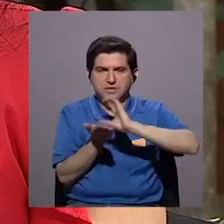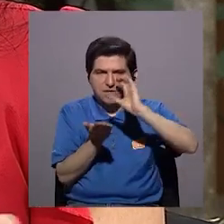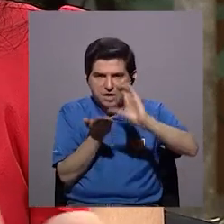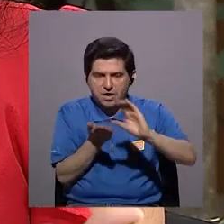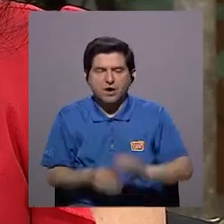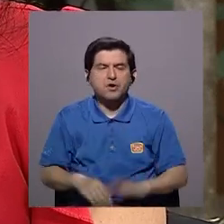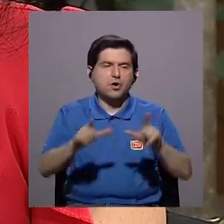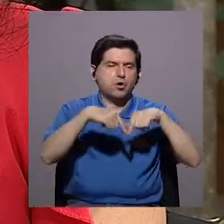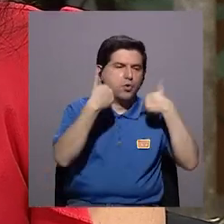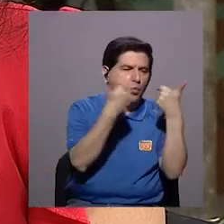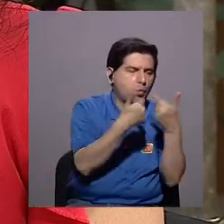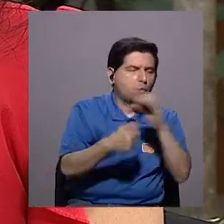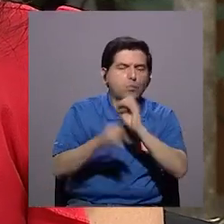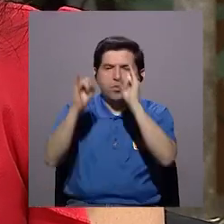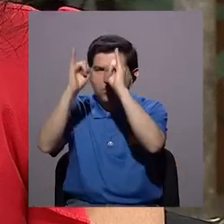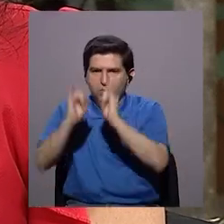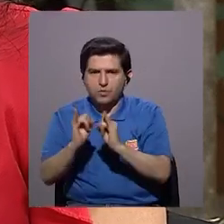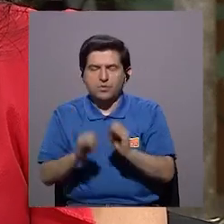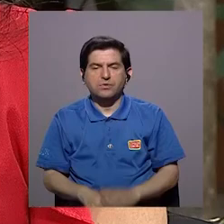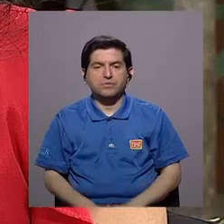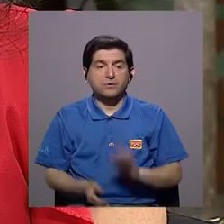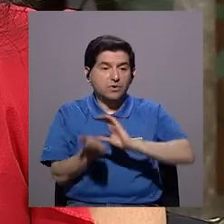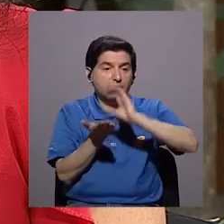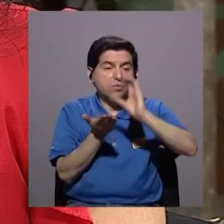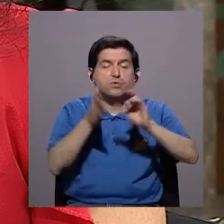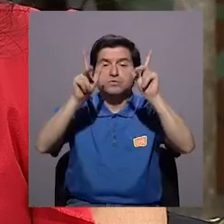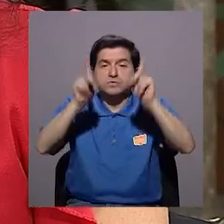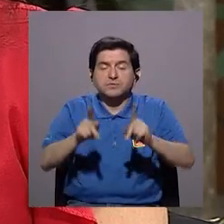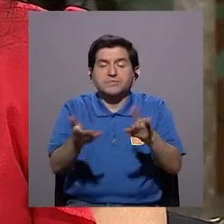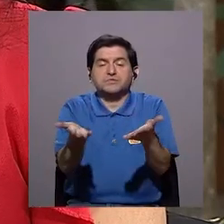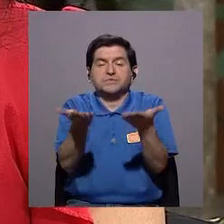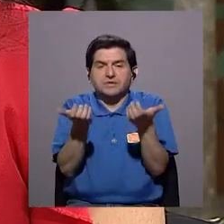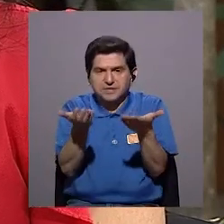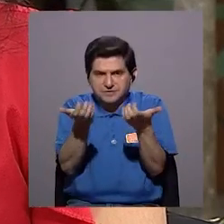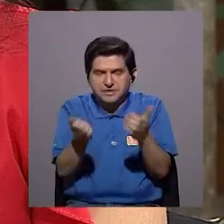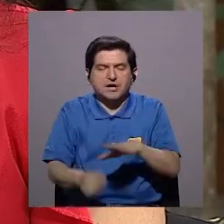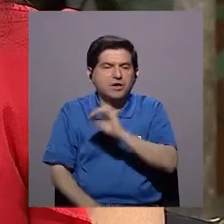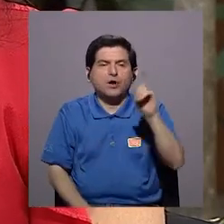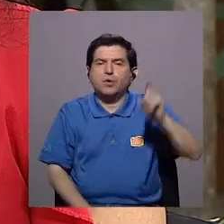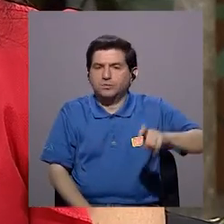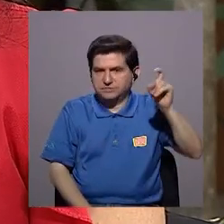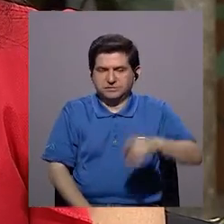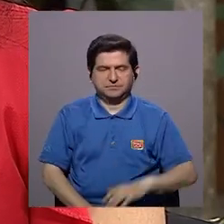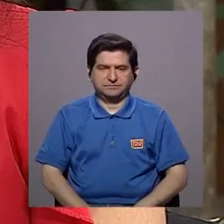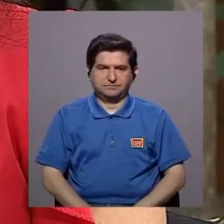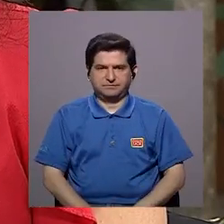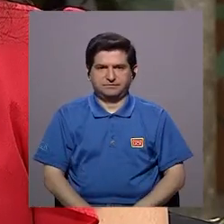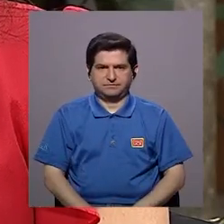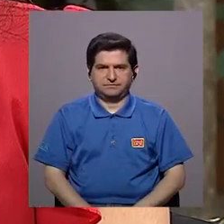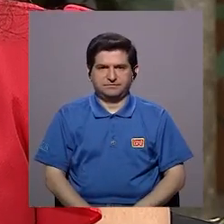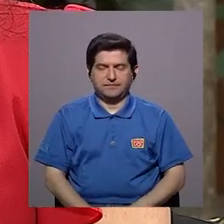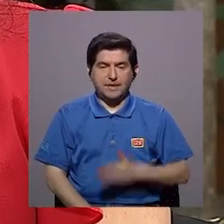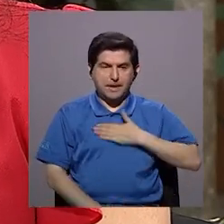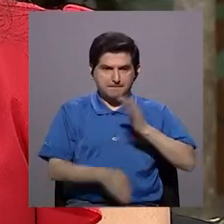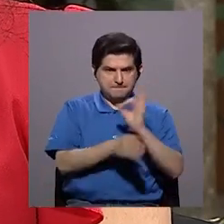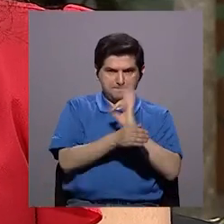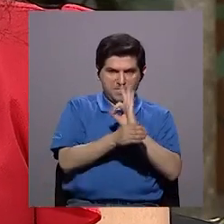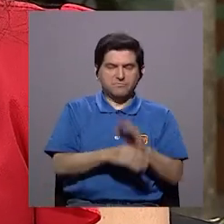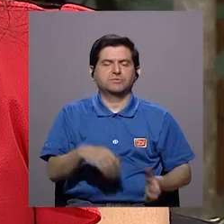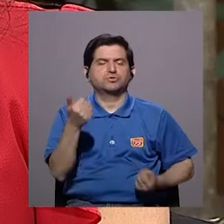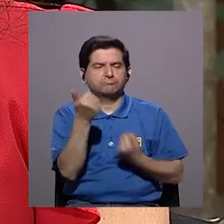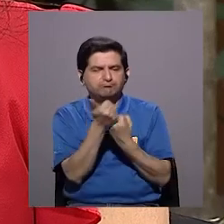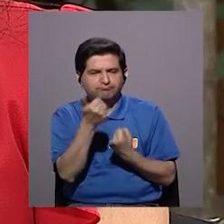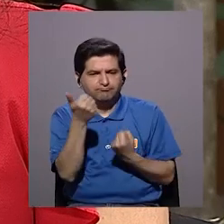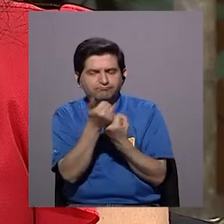o dar, ya sea grupales o individuales, los cursos a quien así lo requiera y lo necesite. Mi función